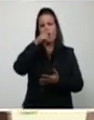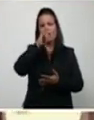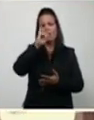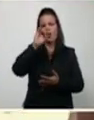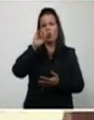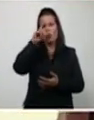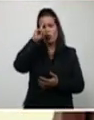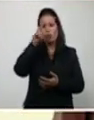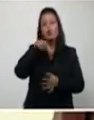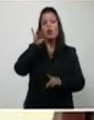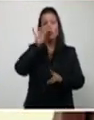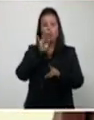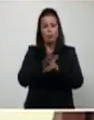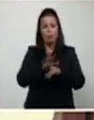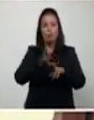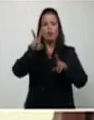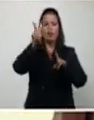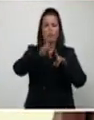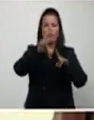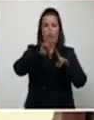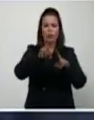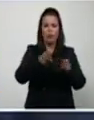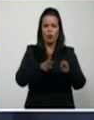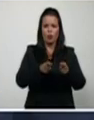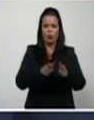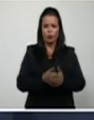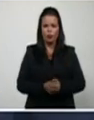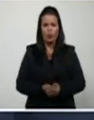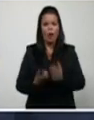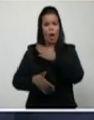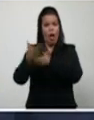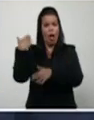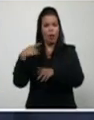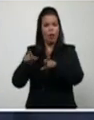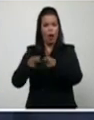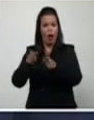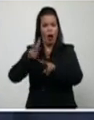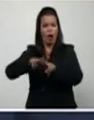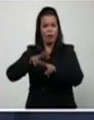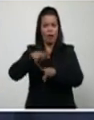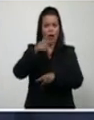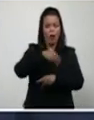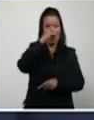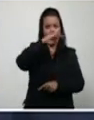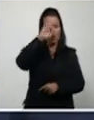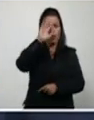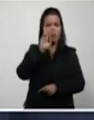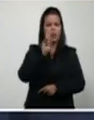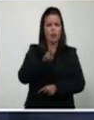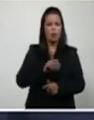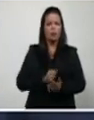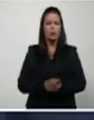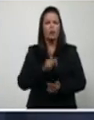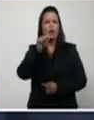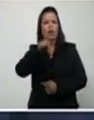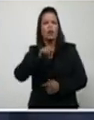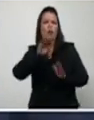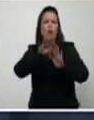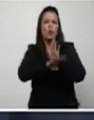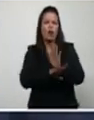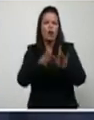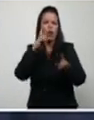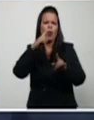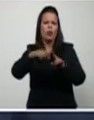ahora de las pantallas de Canal Habana a las de Cubavisión. La intención es hacer un programa que se parezca a aquel que